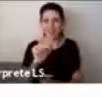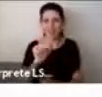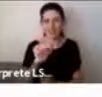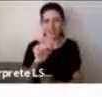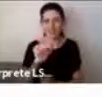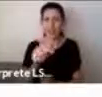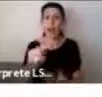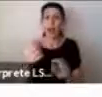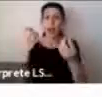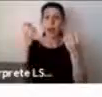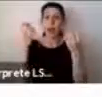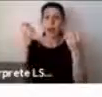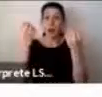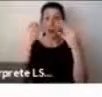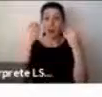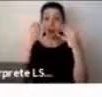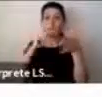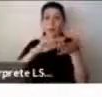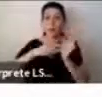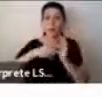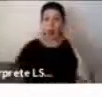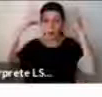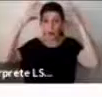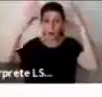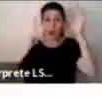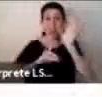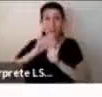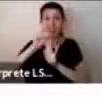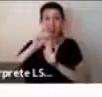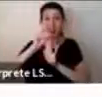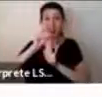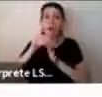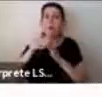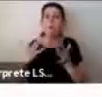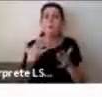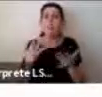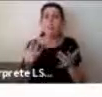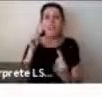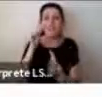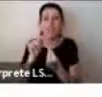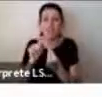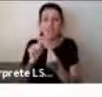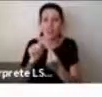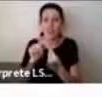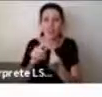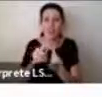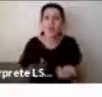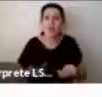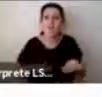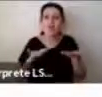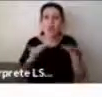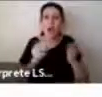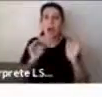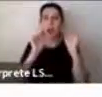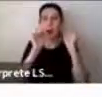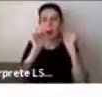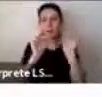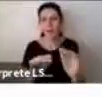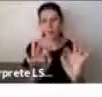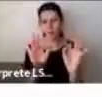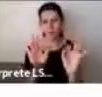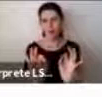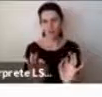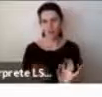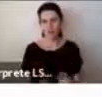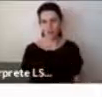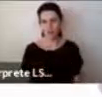los trastornos del neurodesarrollo y del neurodesarrollo en general, es poder entregar los apoyos de forma efectiva. De